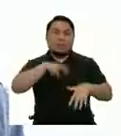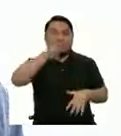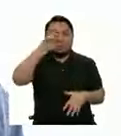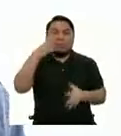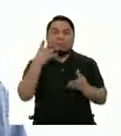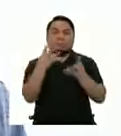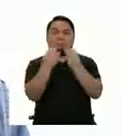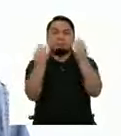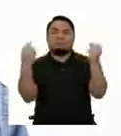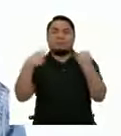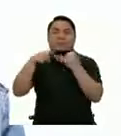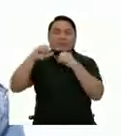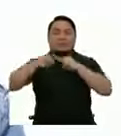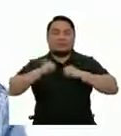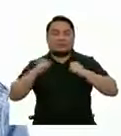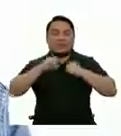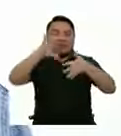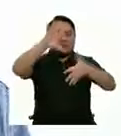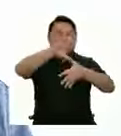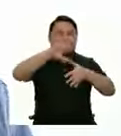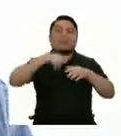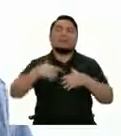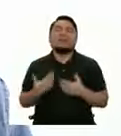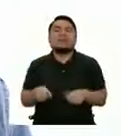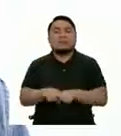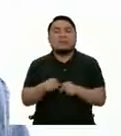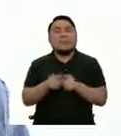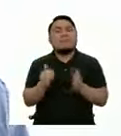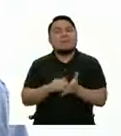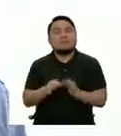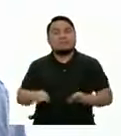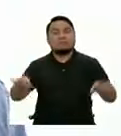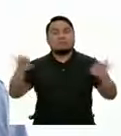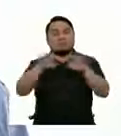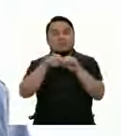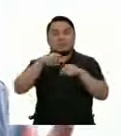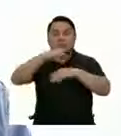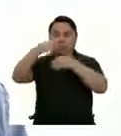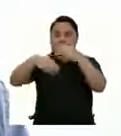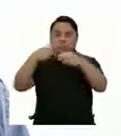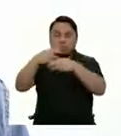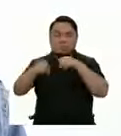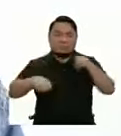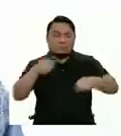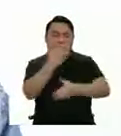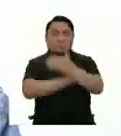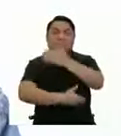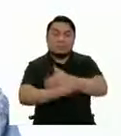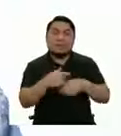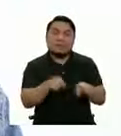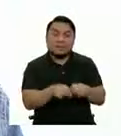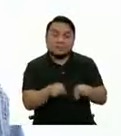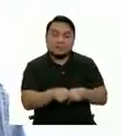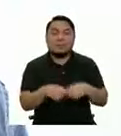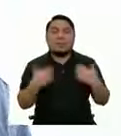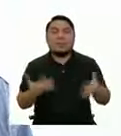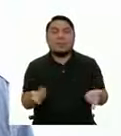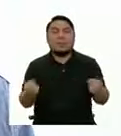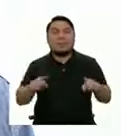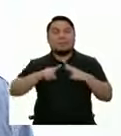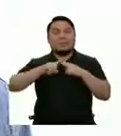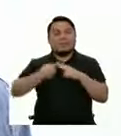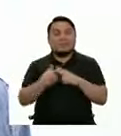participaron atletas de América Y el segundo evento más importante del circuito olímpico y paralímpico Y fue durante la